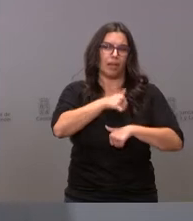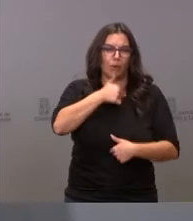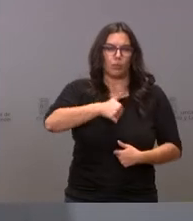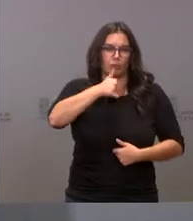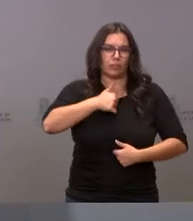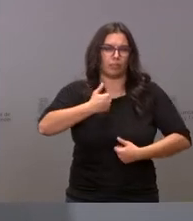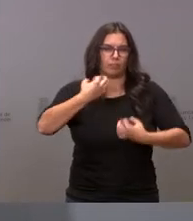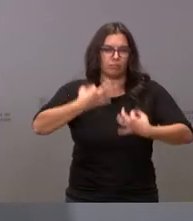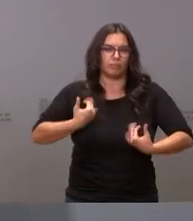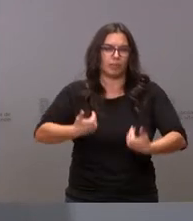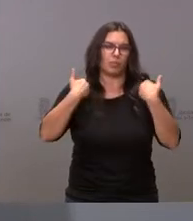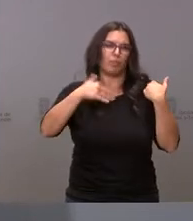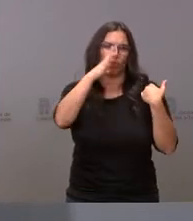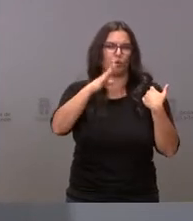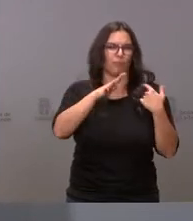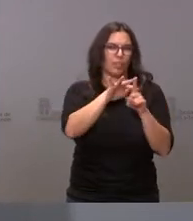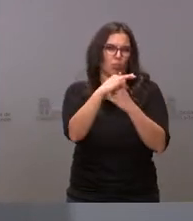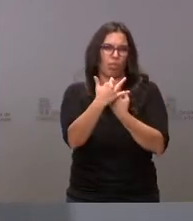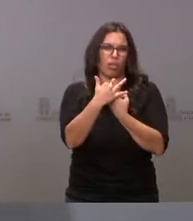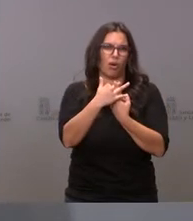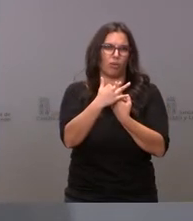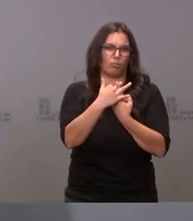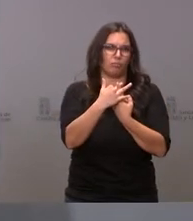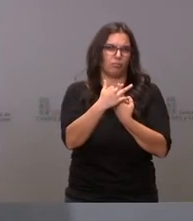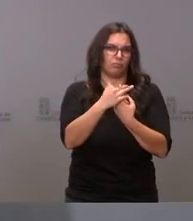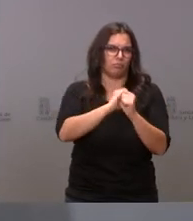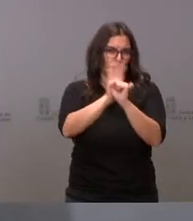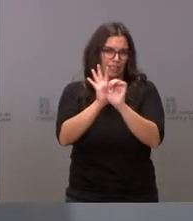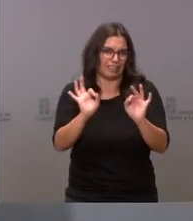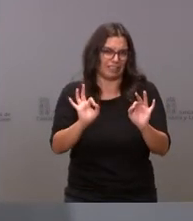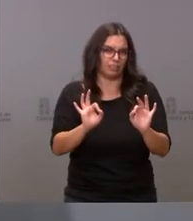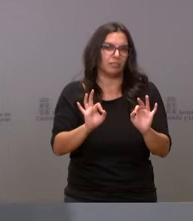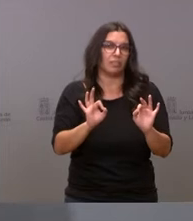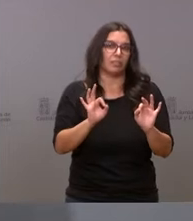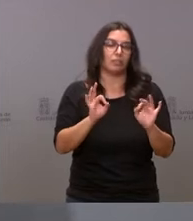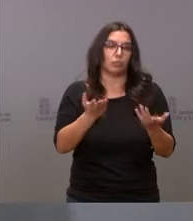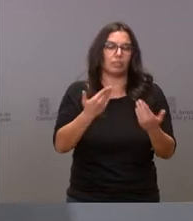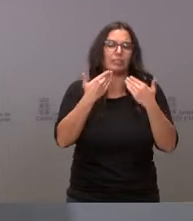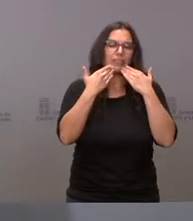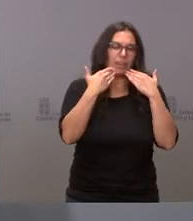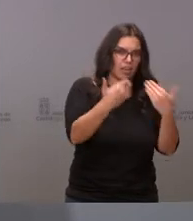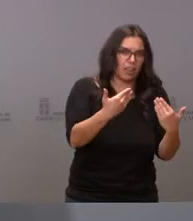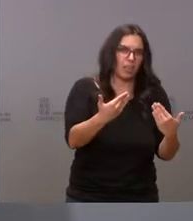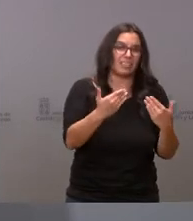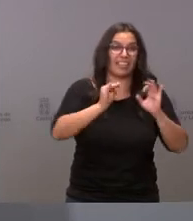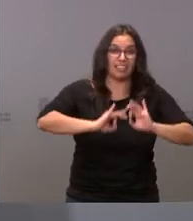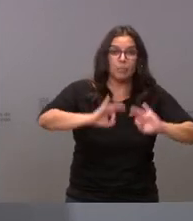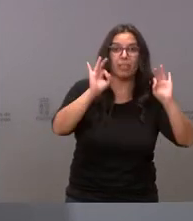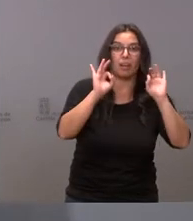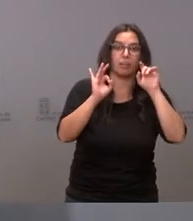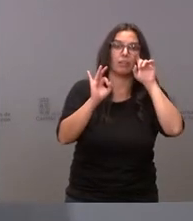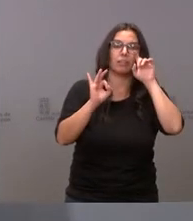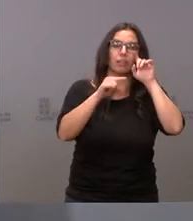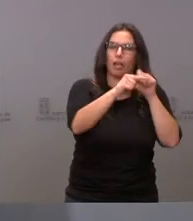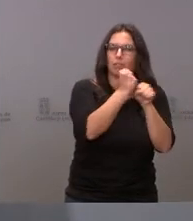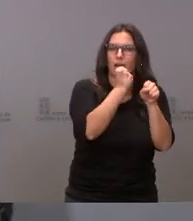sus responsabilidades por la situación sanitaria en la que nos encontrábamos. Queremos, insisto, agradecer muy especialmente su